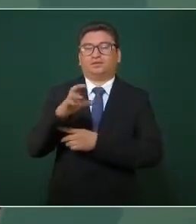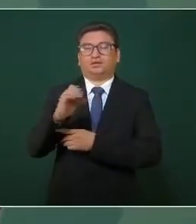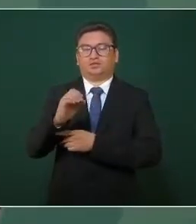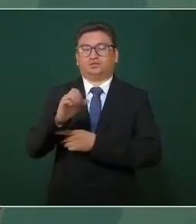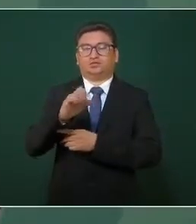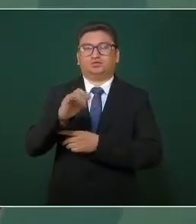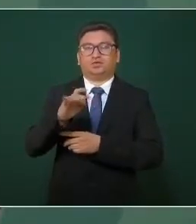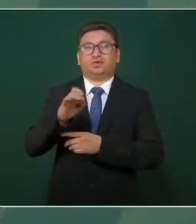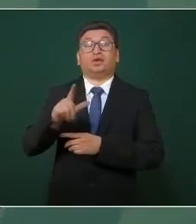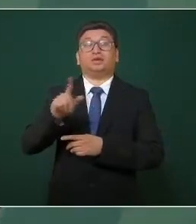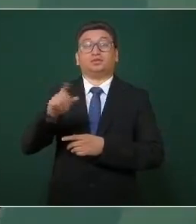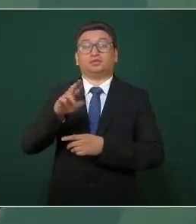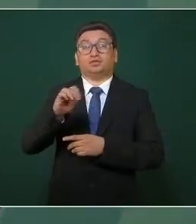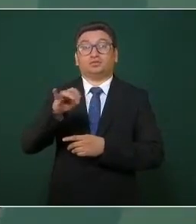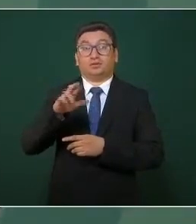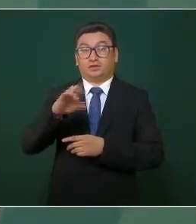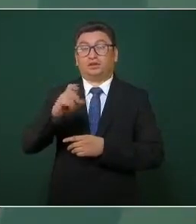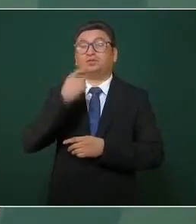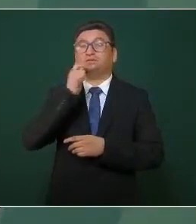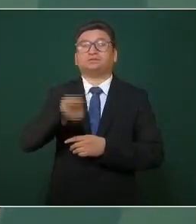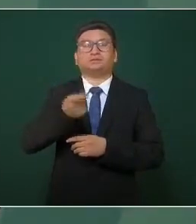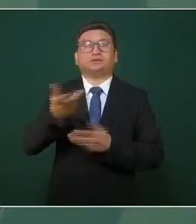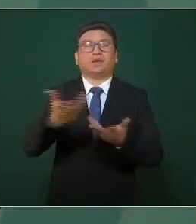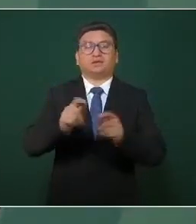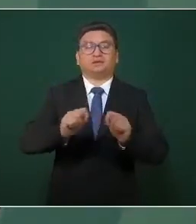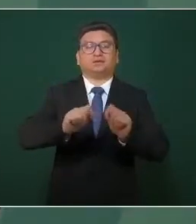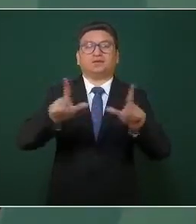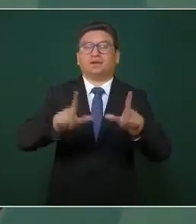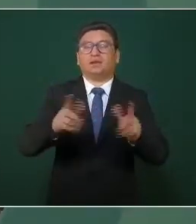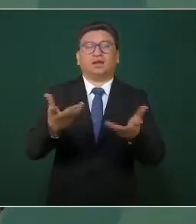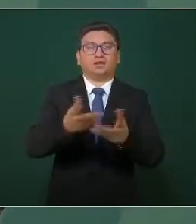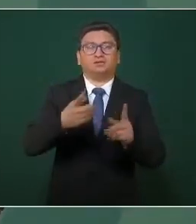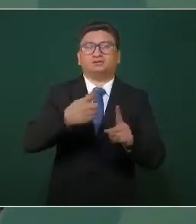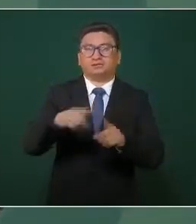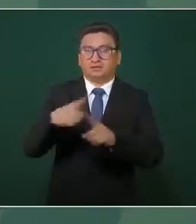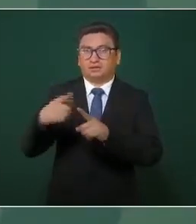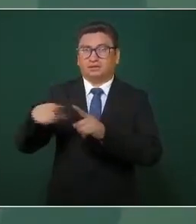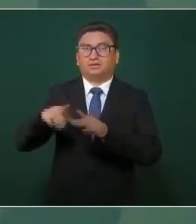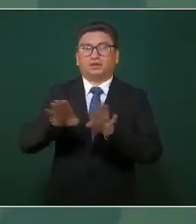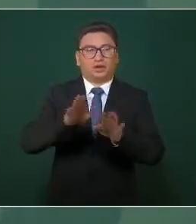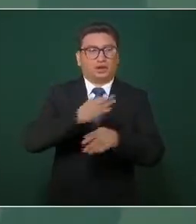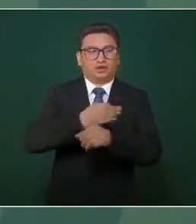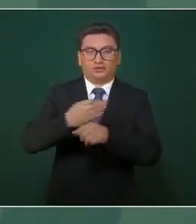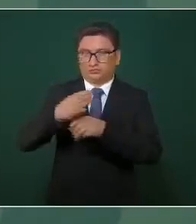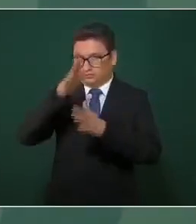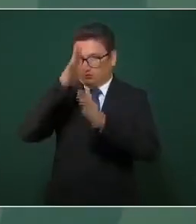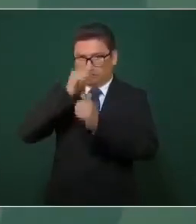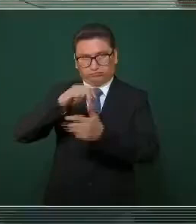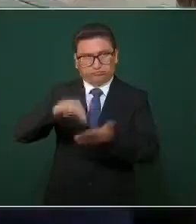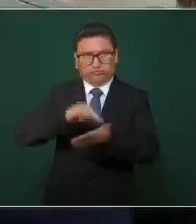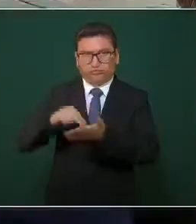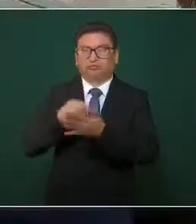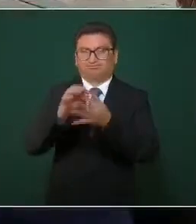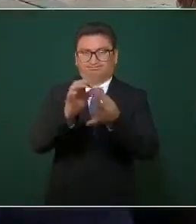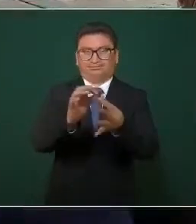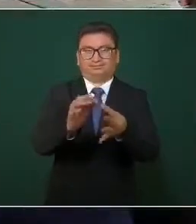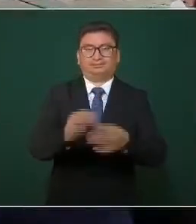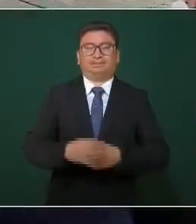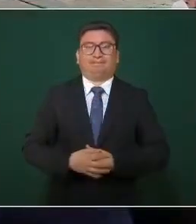realizado en el estado de Tlaxcala, sentando las bases para la firma del convenio de hoy. Muchas gracias.